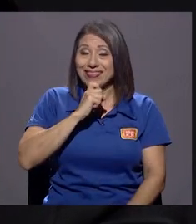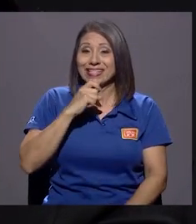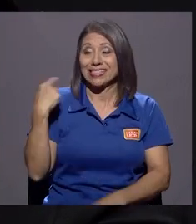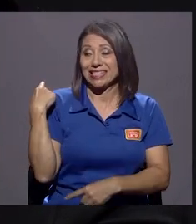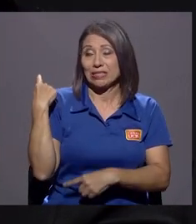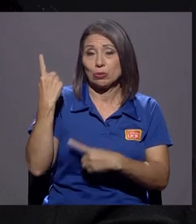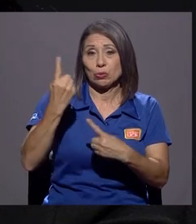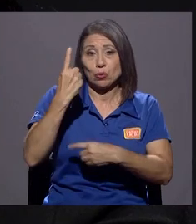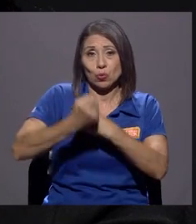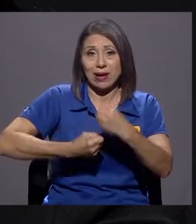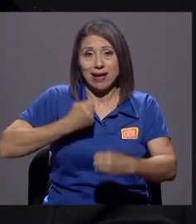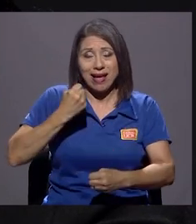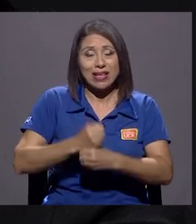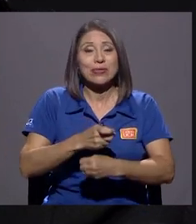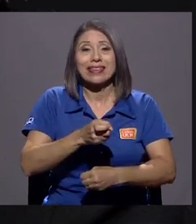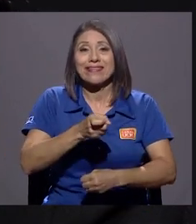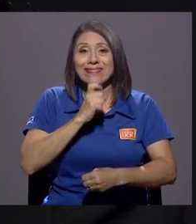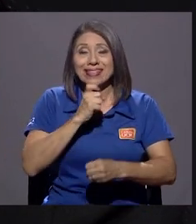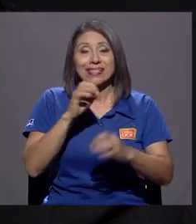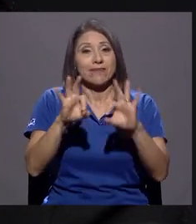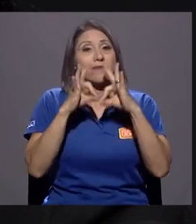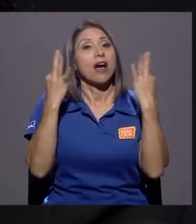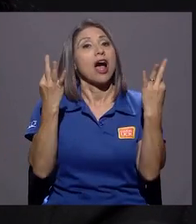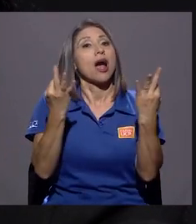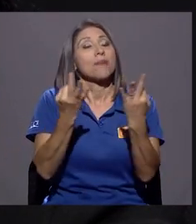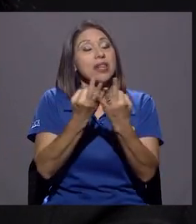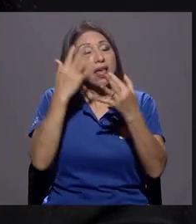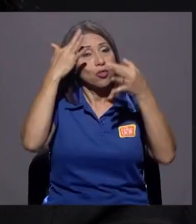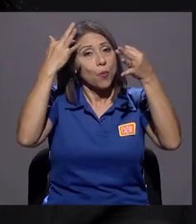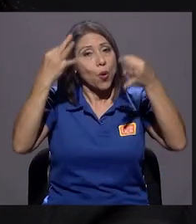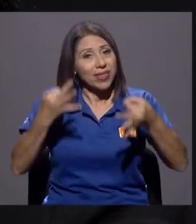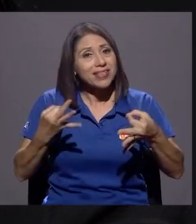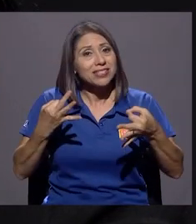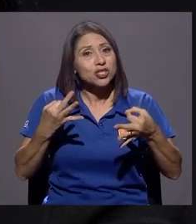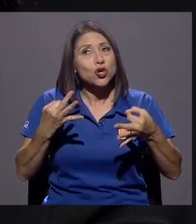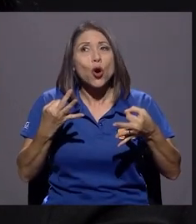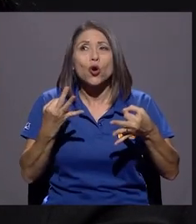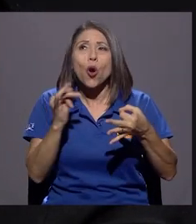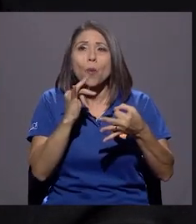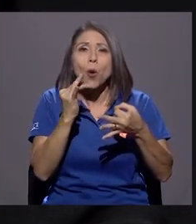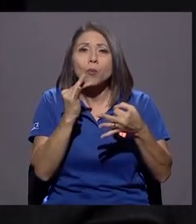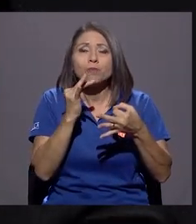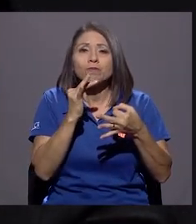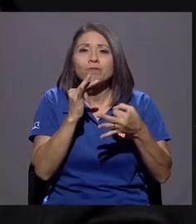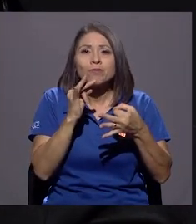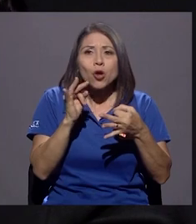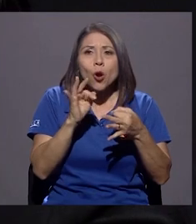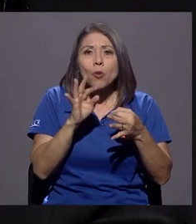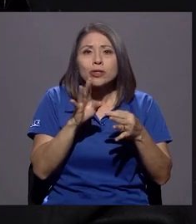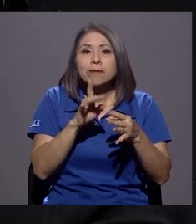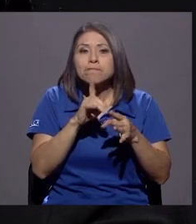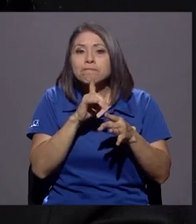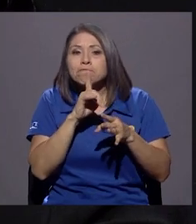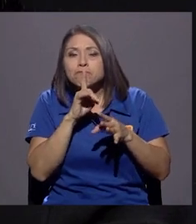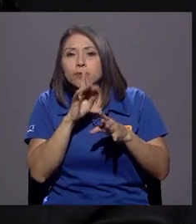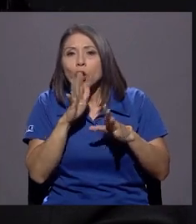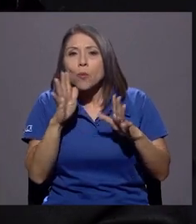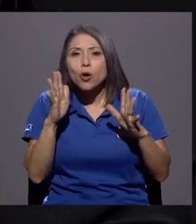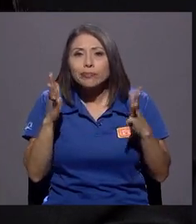optamos por un poco bajar la presencia a nivel